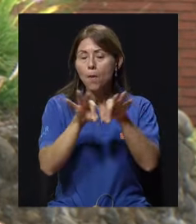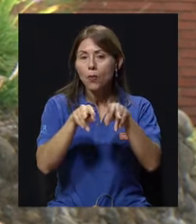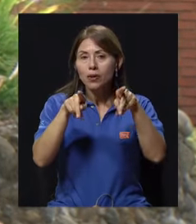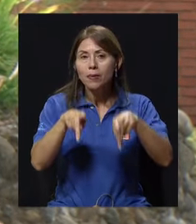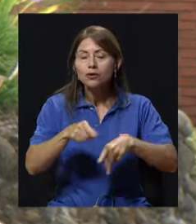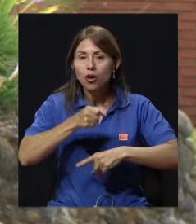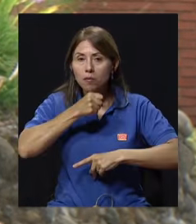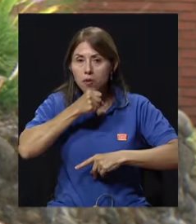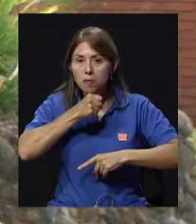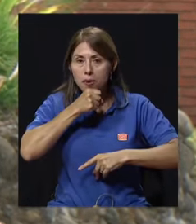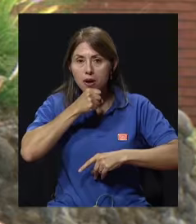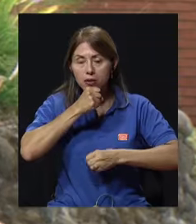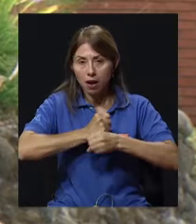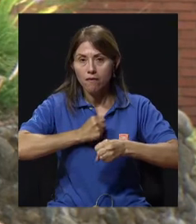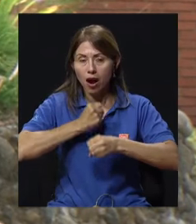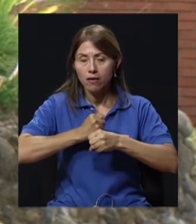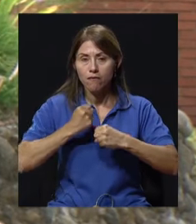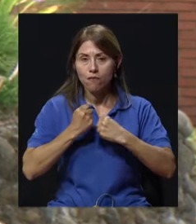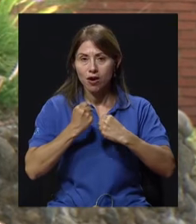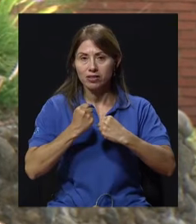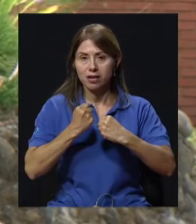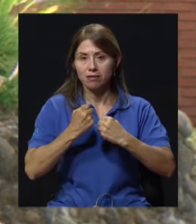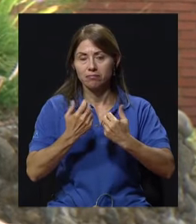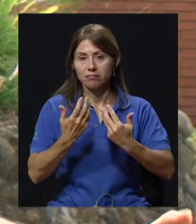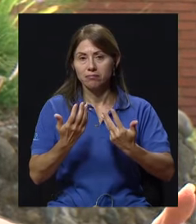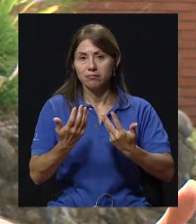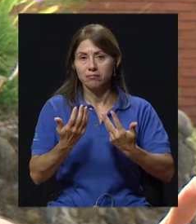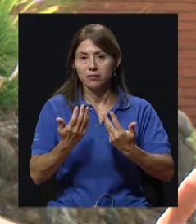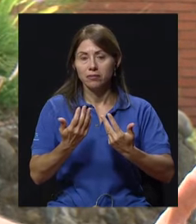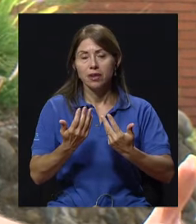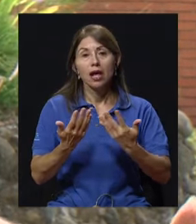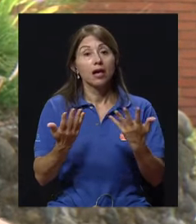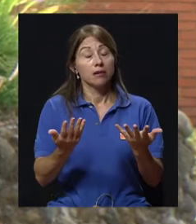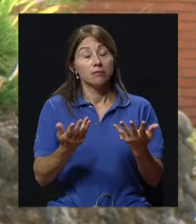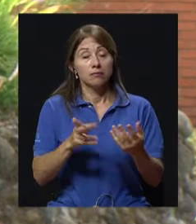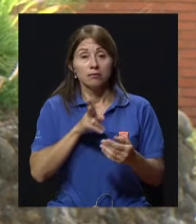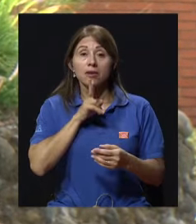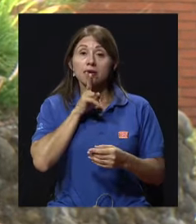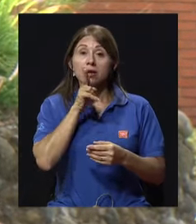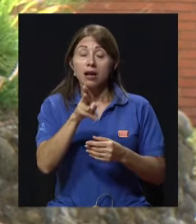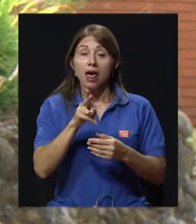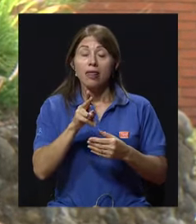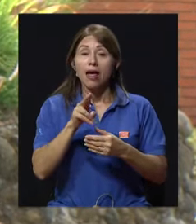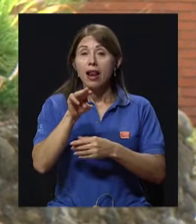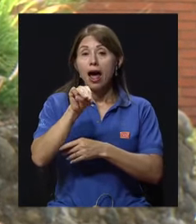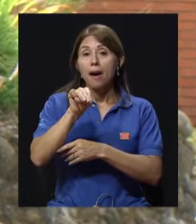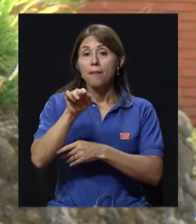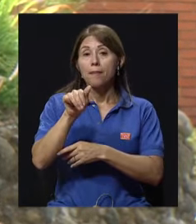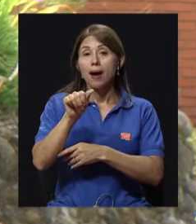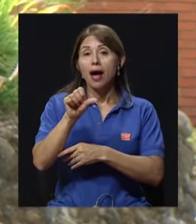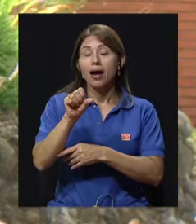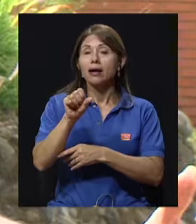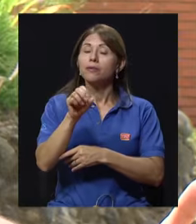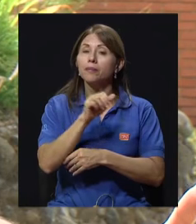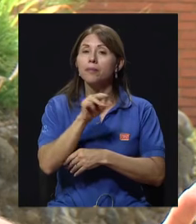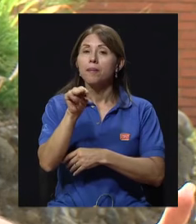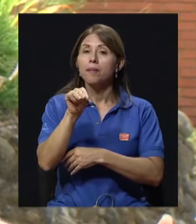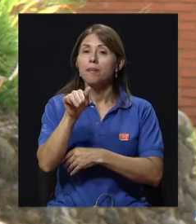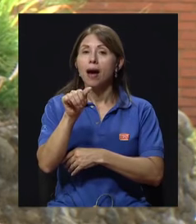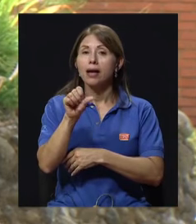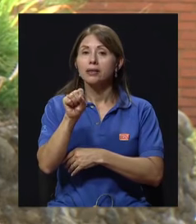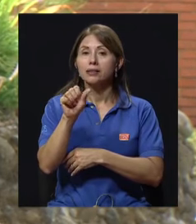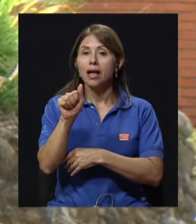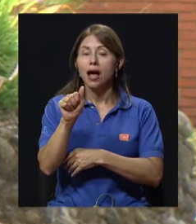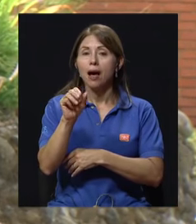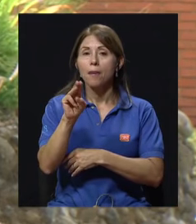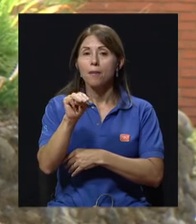trabaje fuerza, ¿verdad? Hay una pérdida importante de masa muscular con la edad por la sarcopenia.